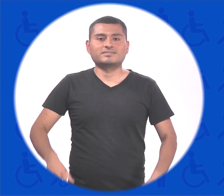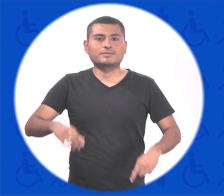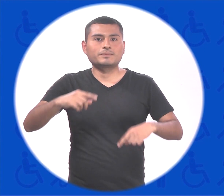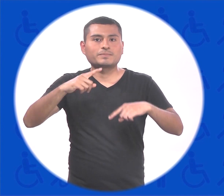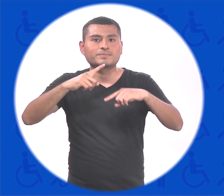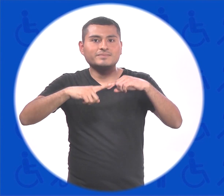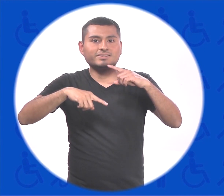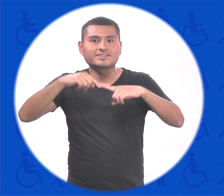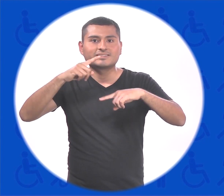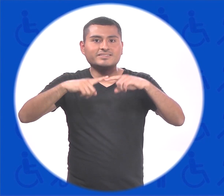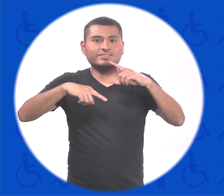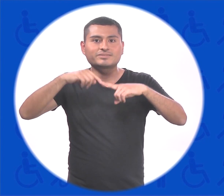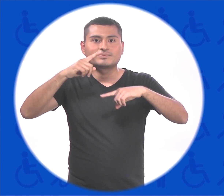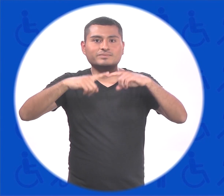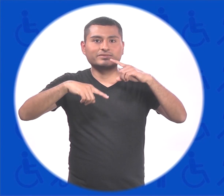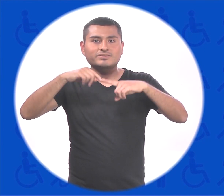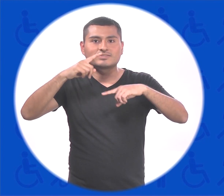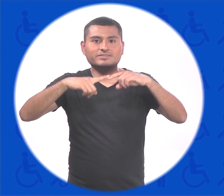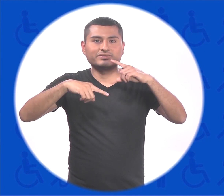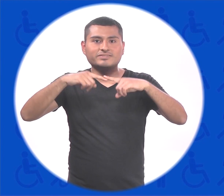Primo Primo